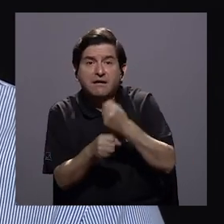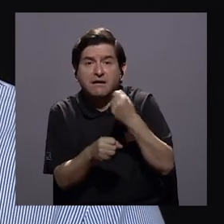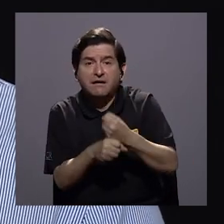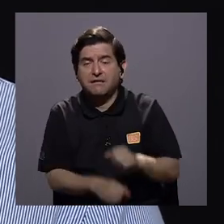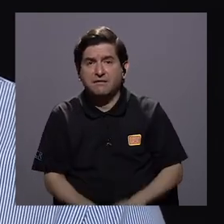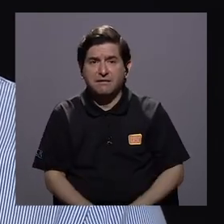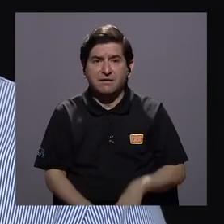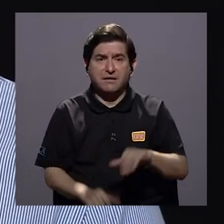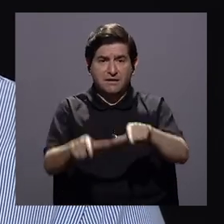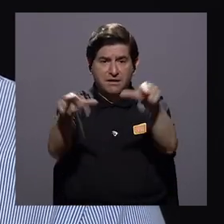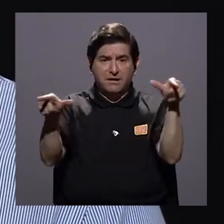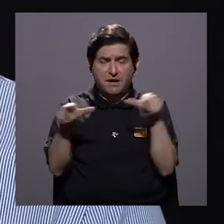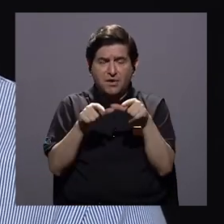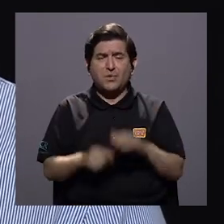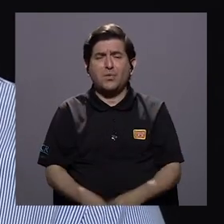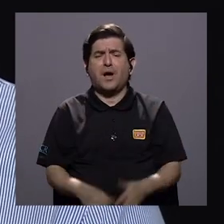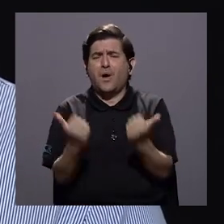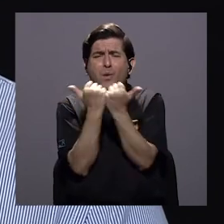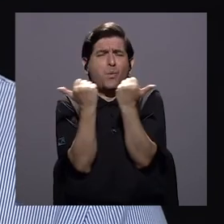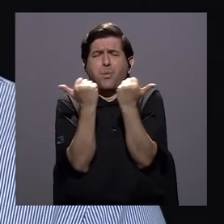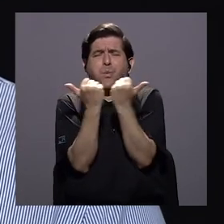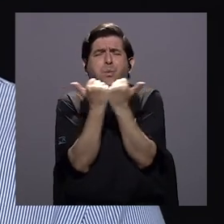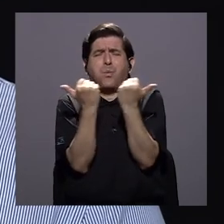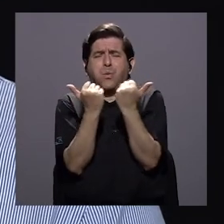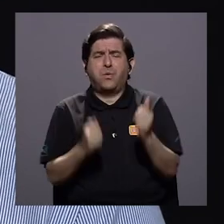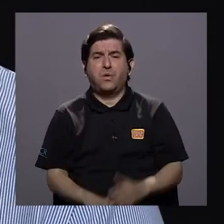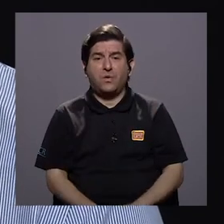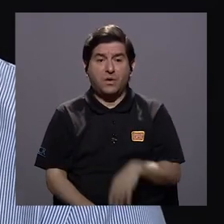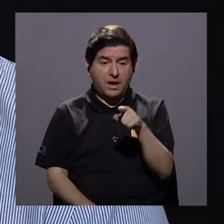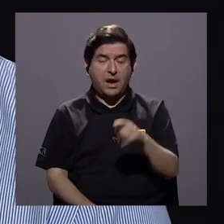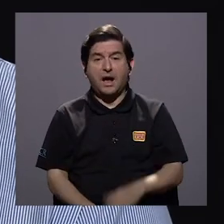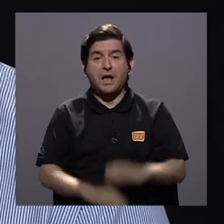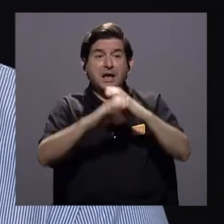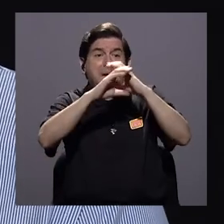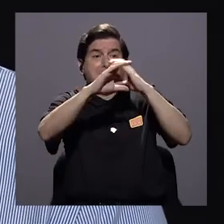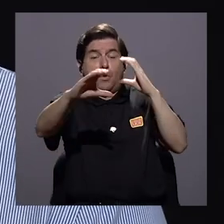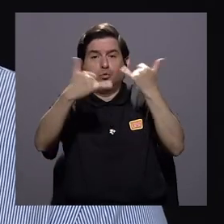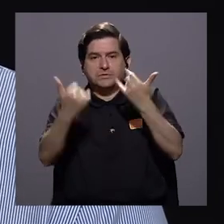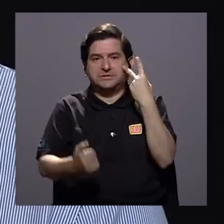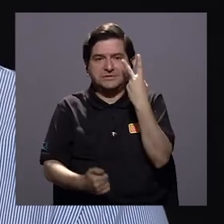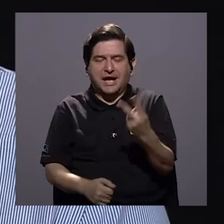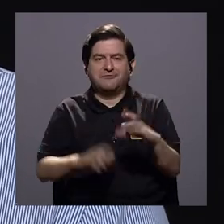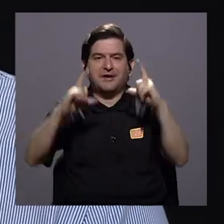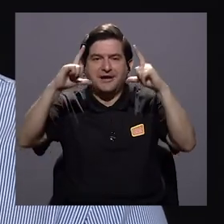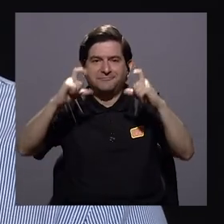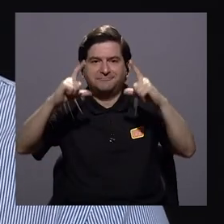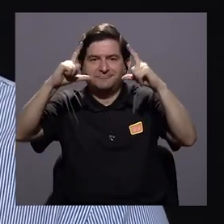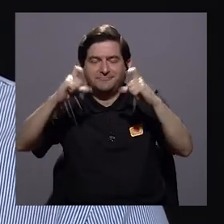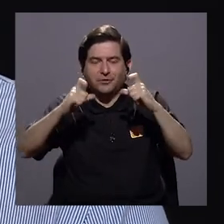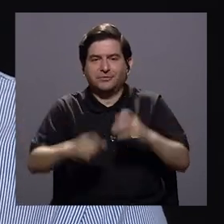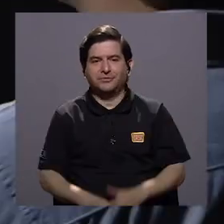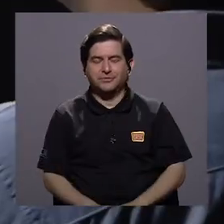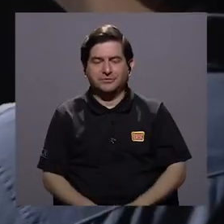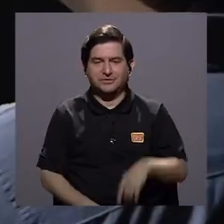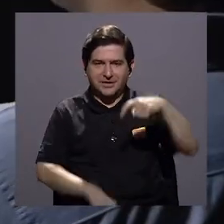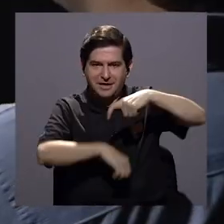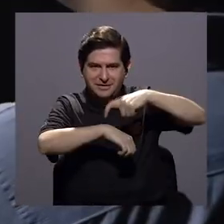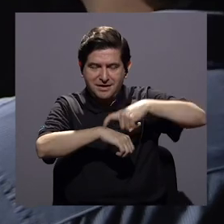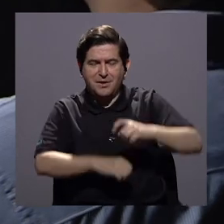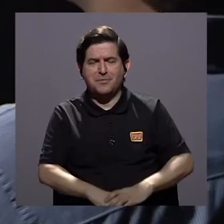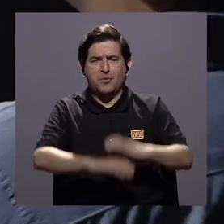trabajar en una zona muy densa en una zona en la que se meten en buses que ya hemos visto las fotografías en estos días